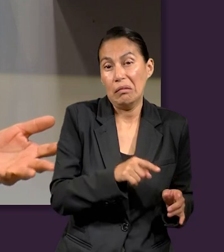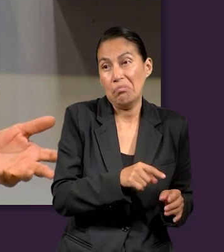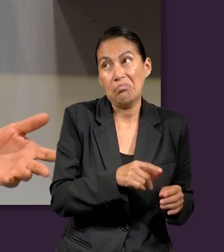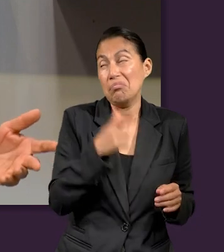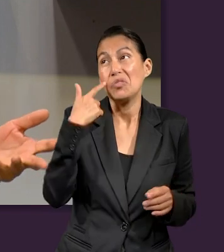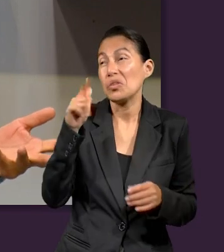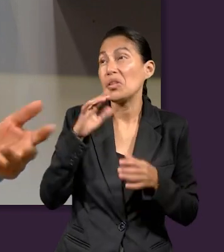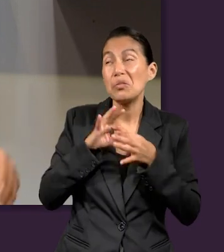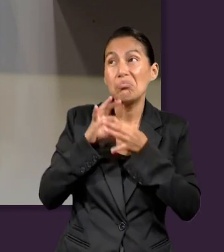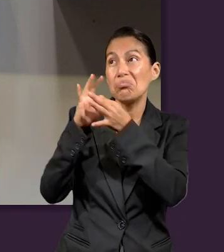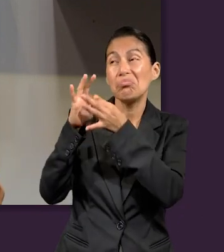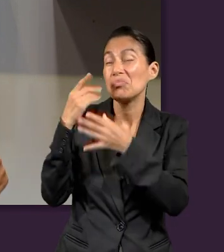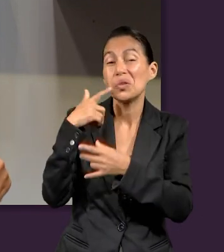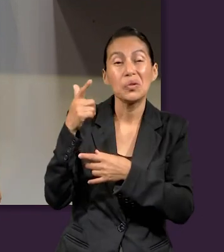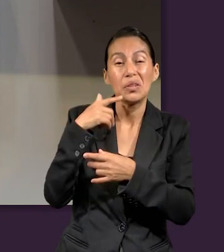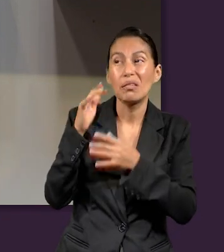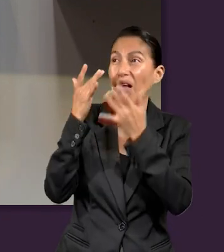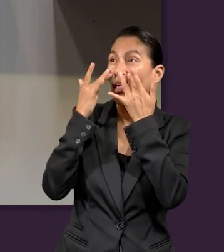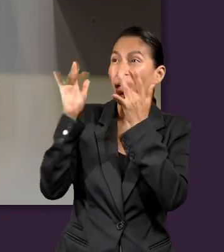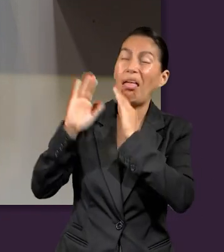¿Qué más se puede hacer, no?